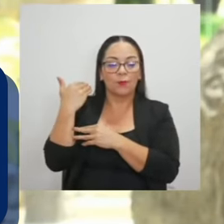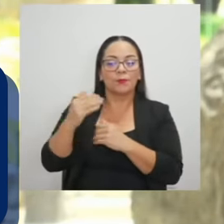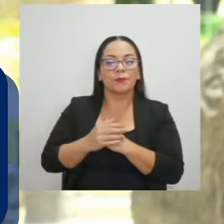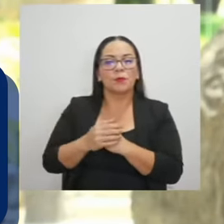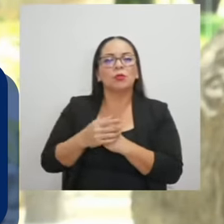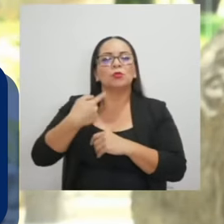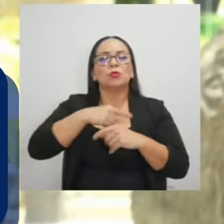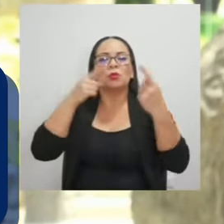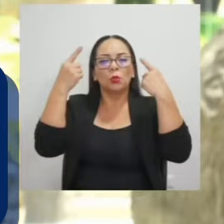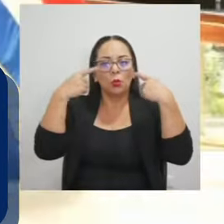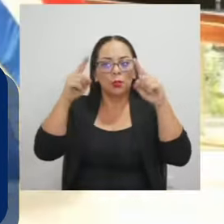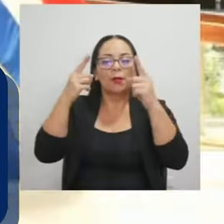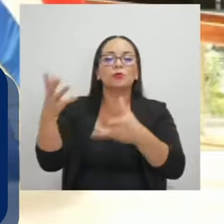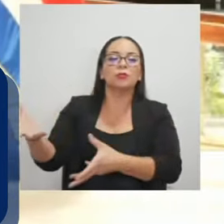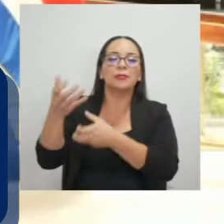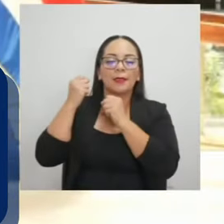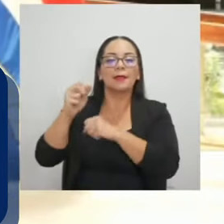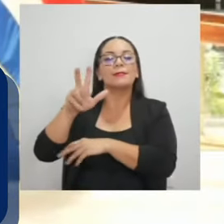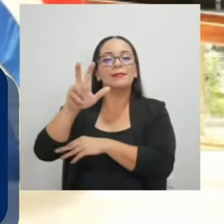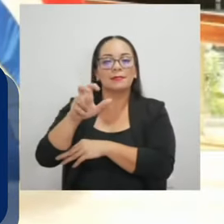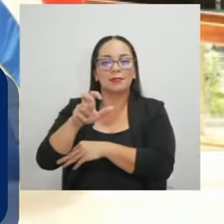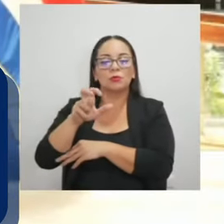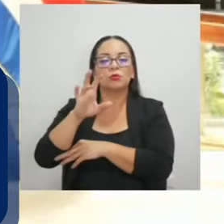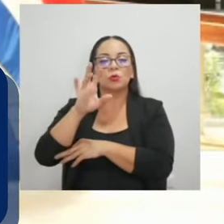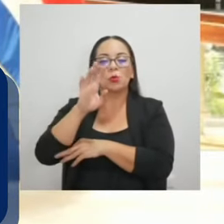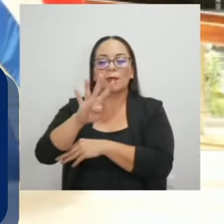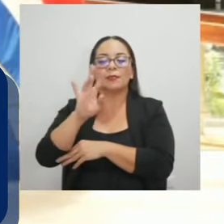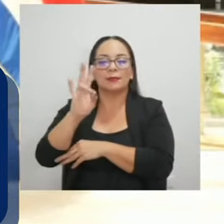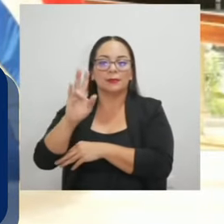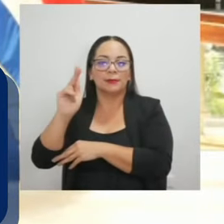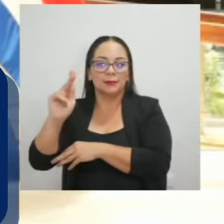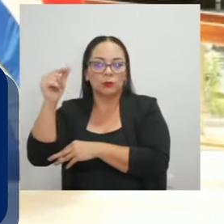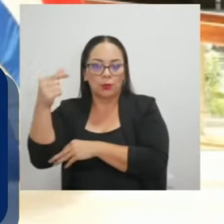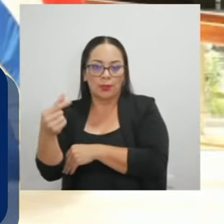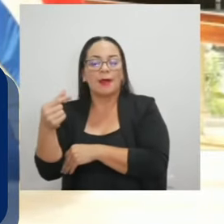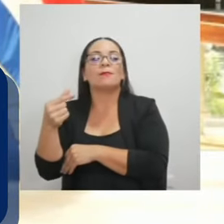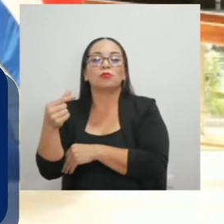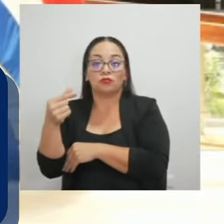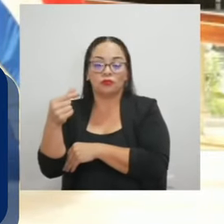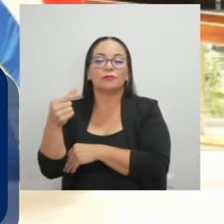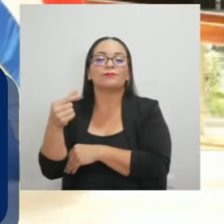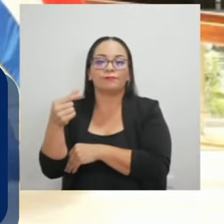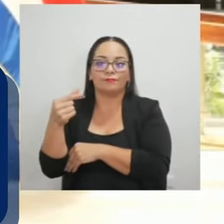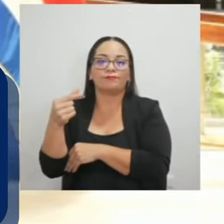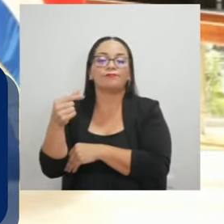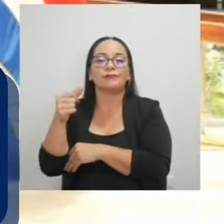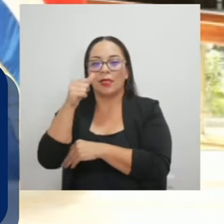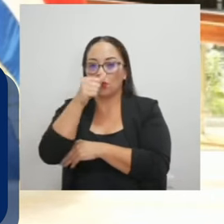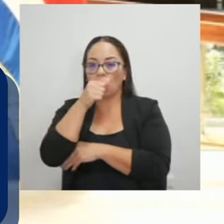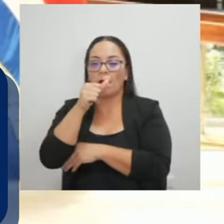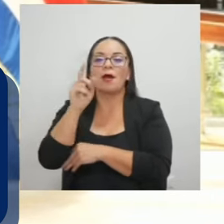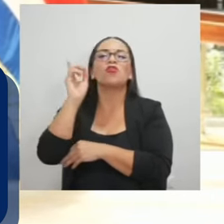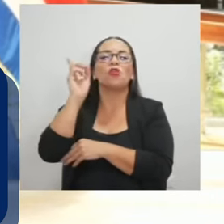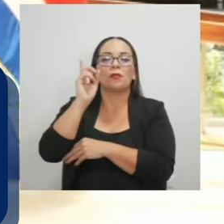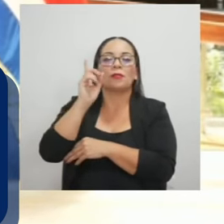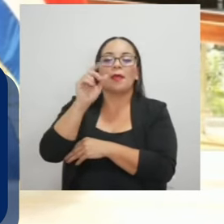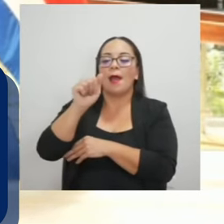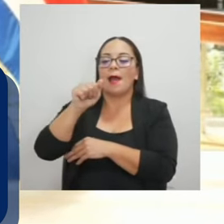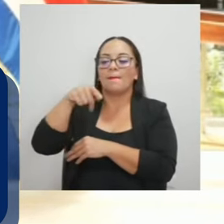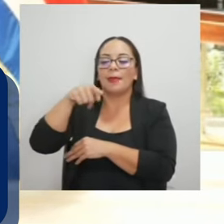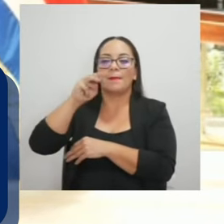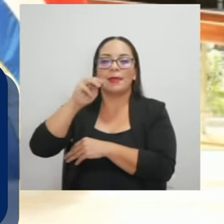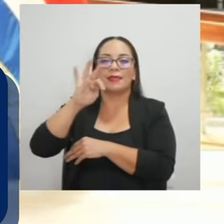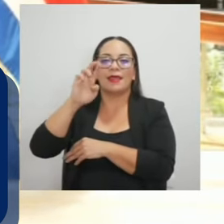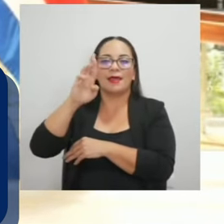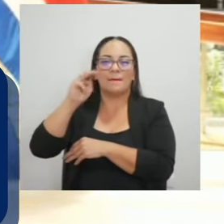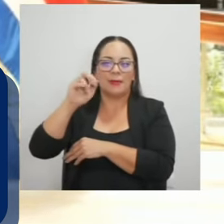logramos el decomiso de 347 kilos una vez más en APM Terminals. Esto demuestra, señor